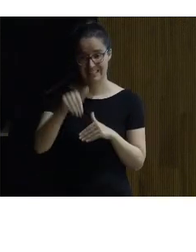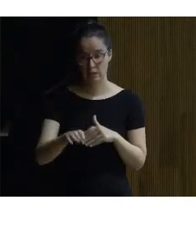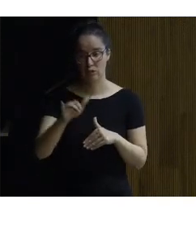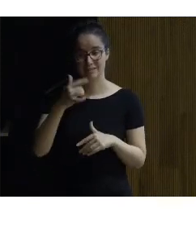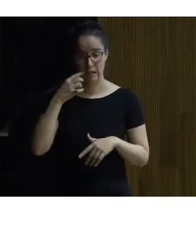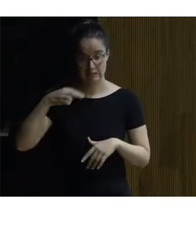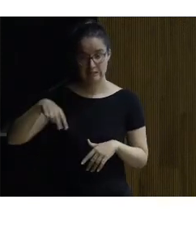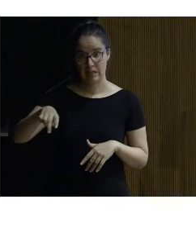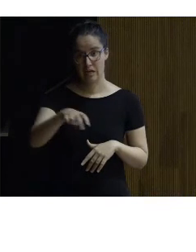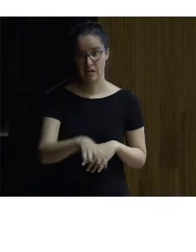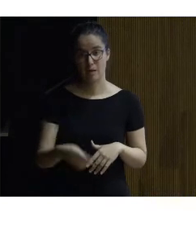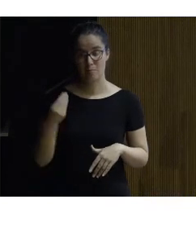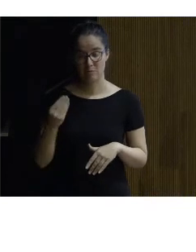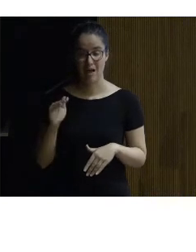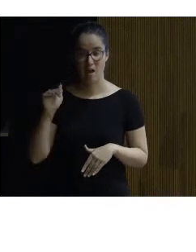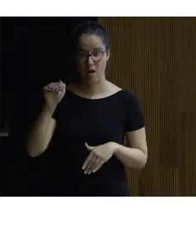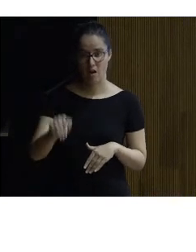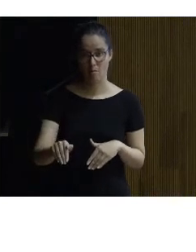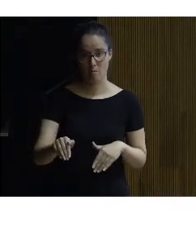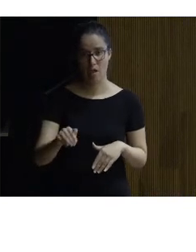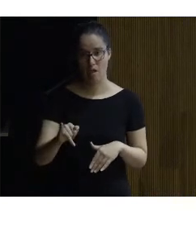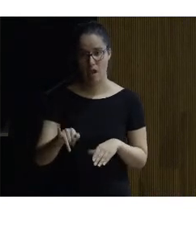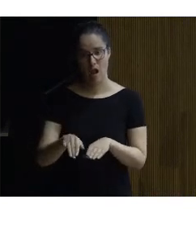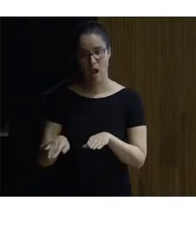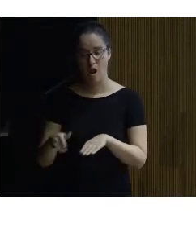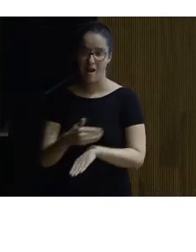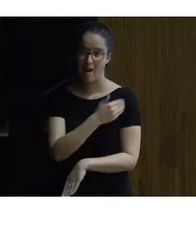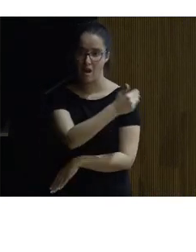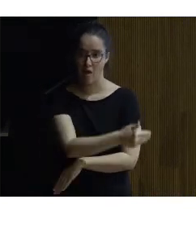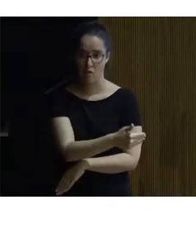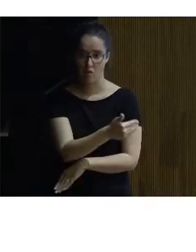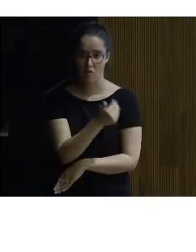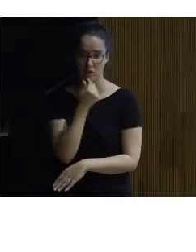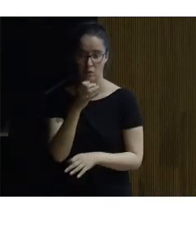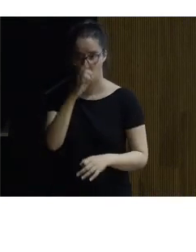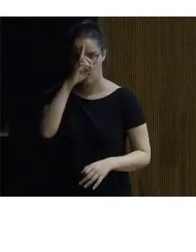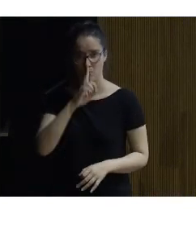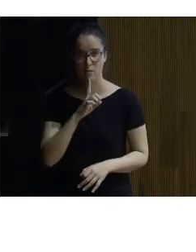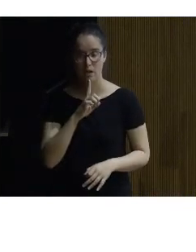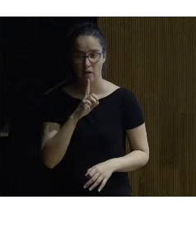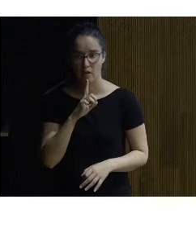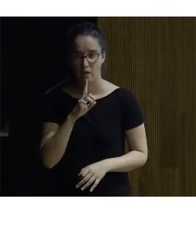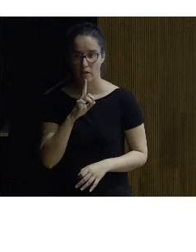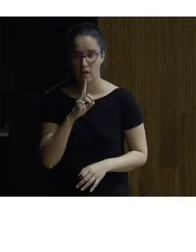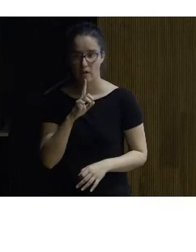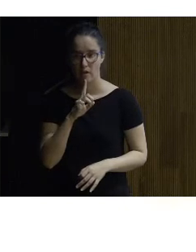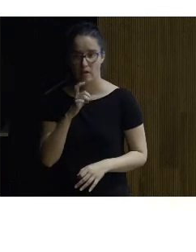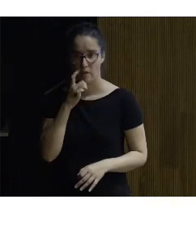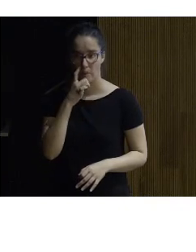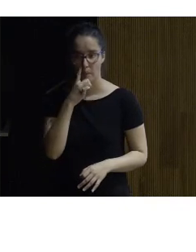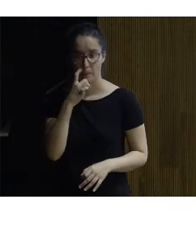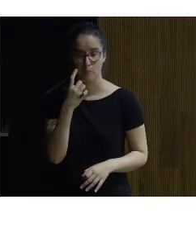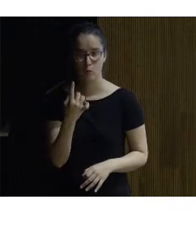escalera tiene una rampa ahora ver seguramente pasará la imagen de la planta una